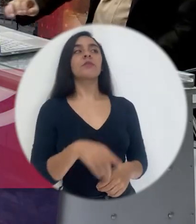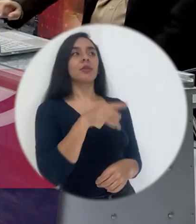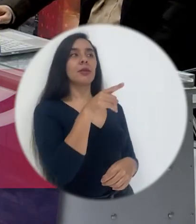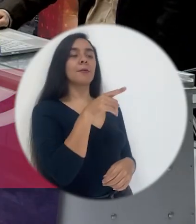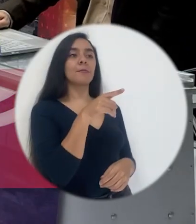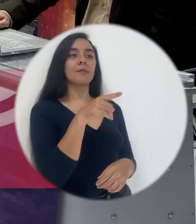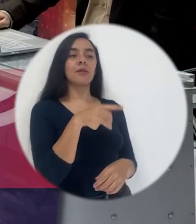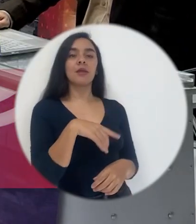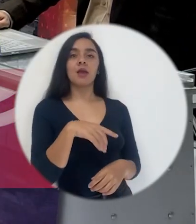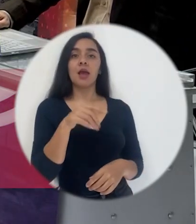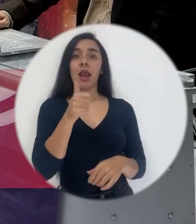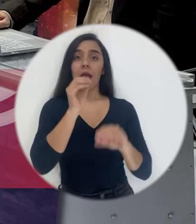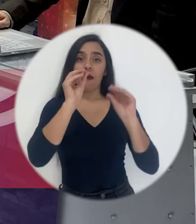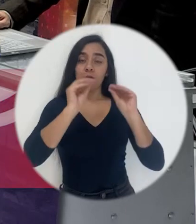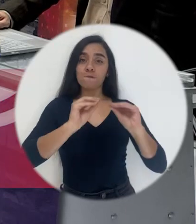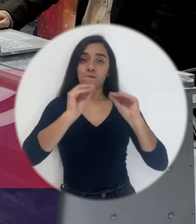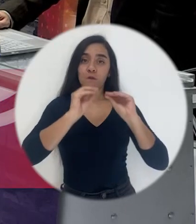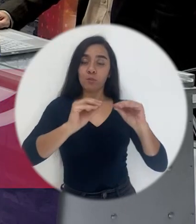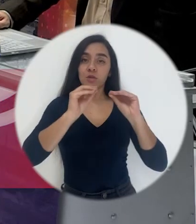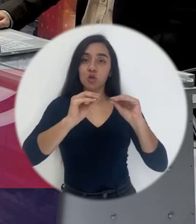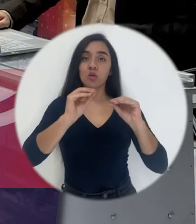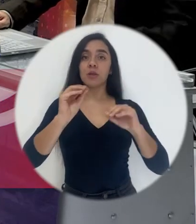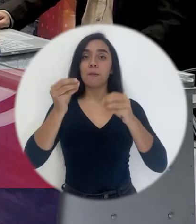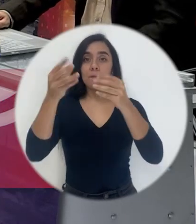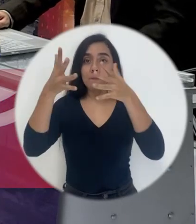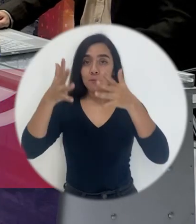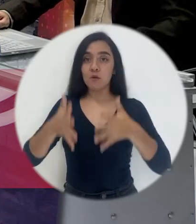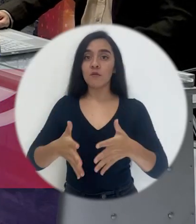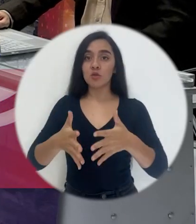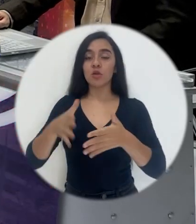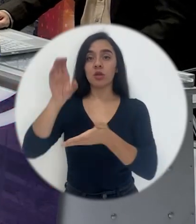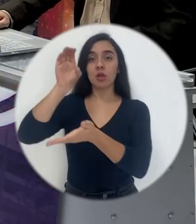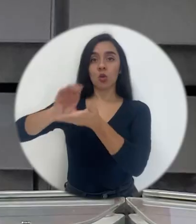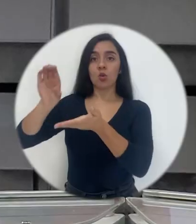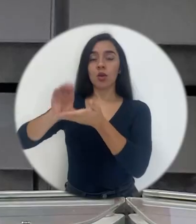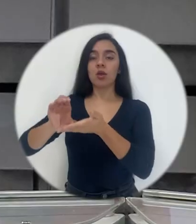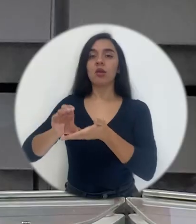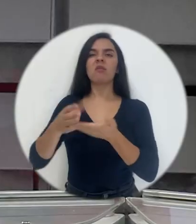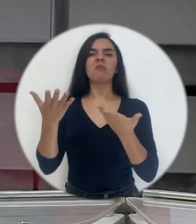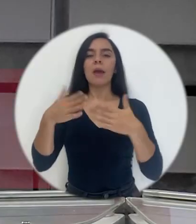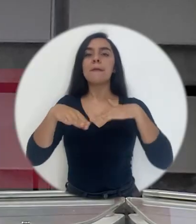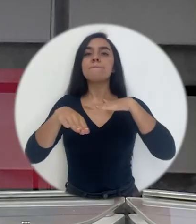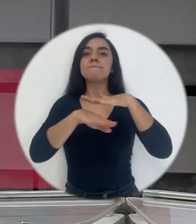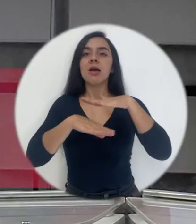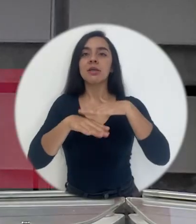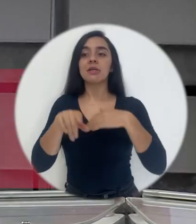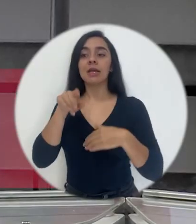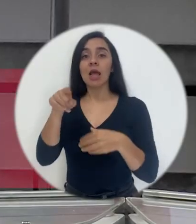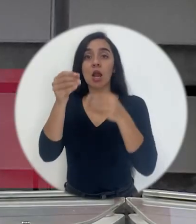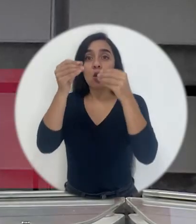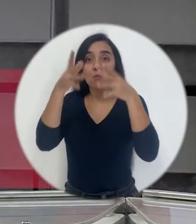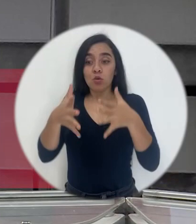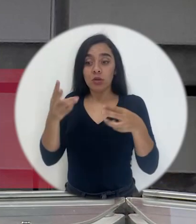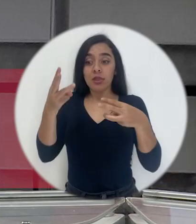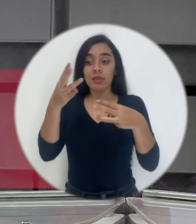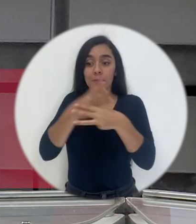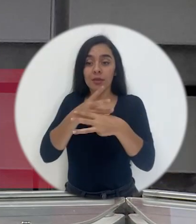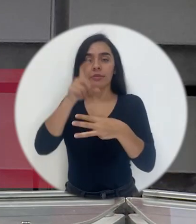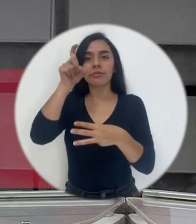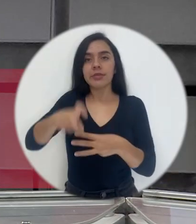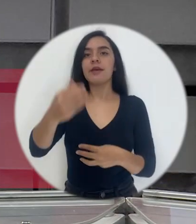a la formación de docentes de secundaria, es básico que un profesor, una profesora de matemática sepa de matemática.